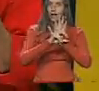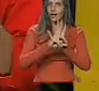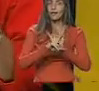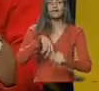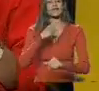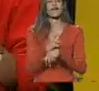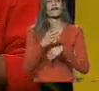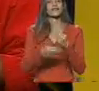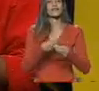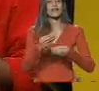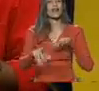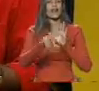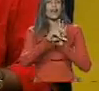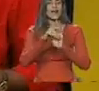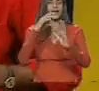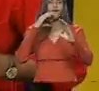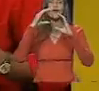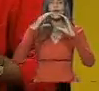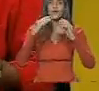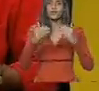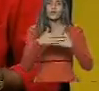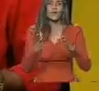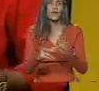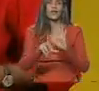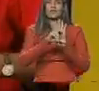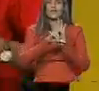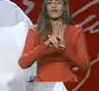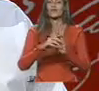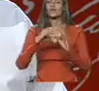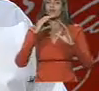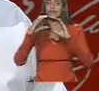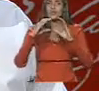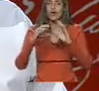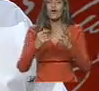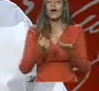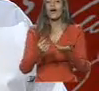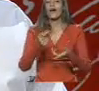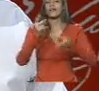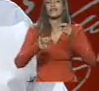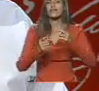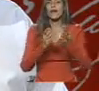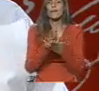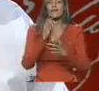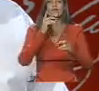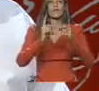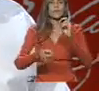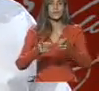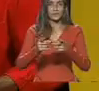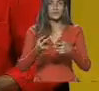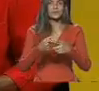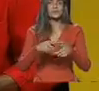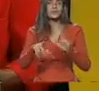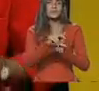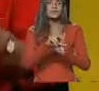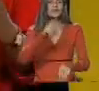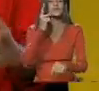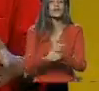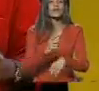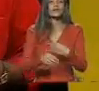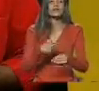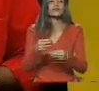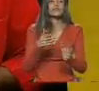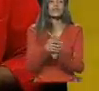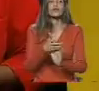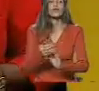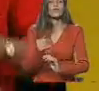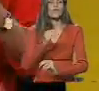como tiene que ver con una ley de la comunicación popular, de la comunicación alternativa, de los medios alternativos, esa ley tiene que ser en el marco